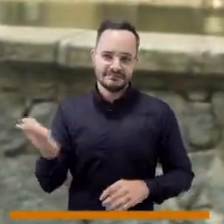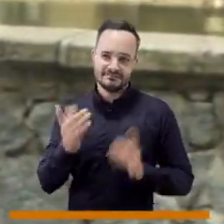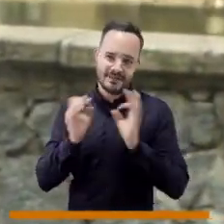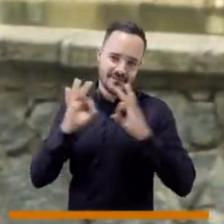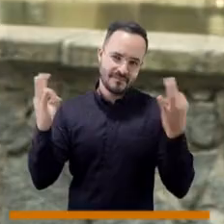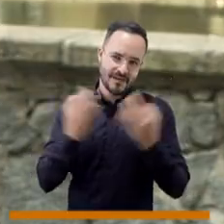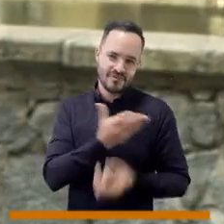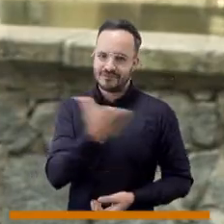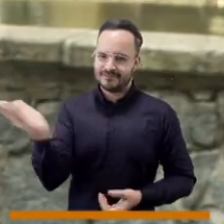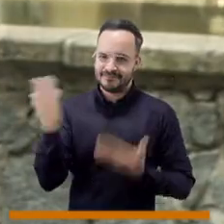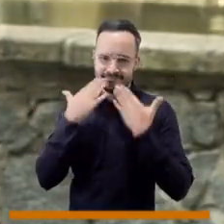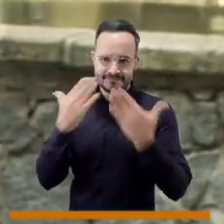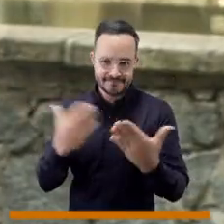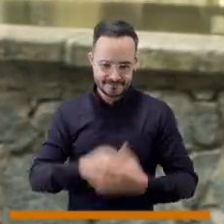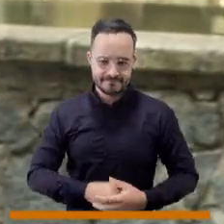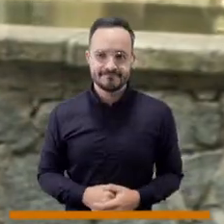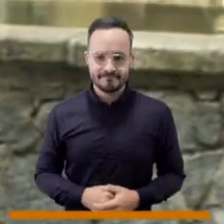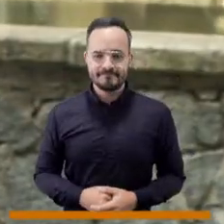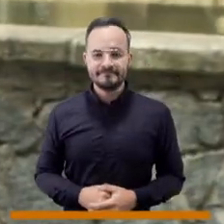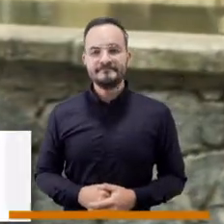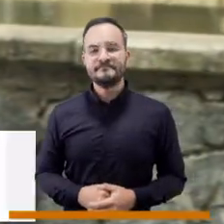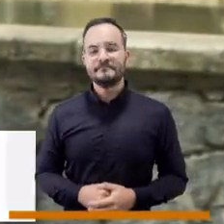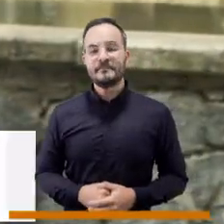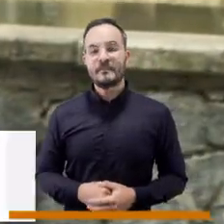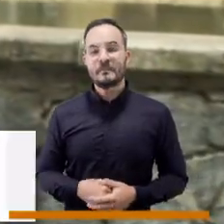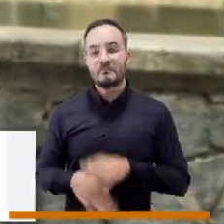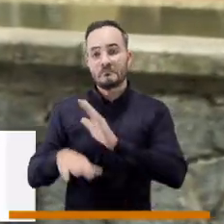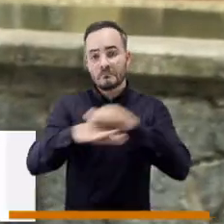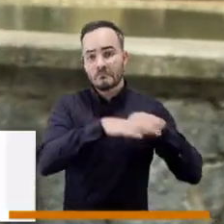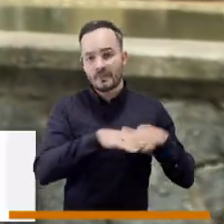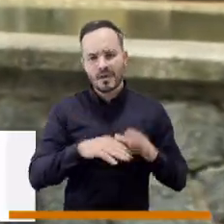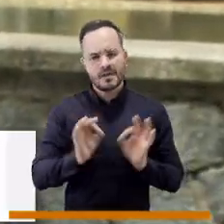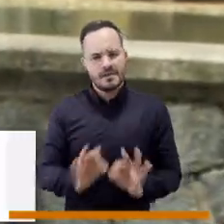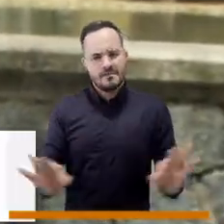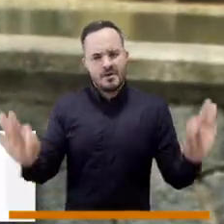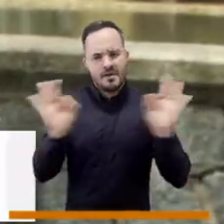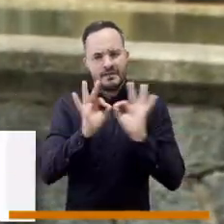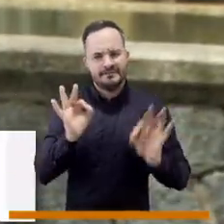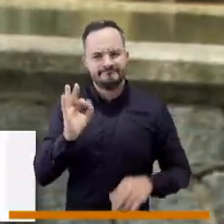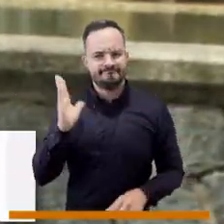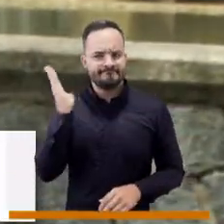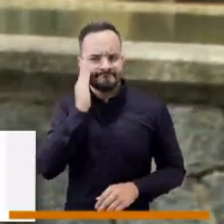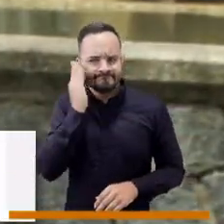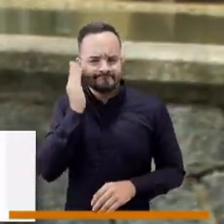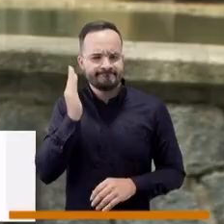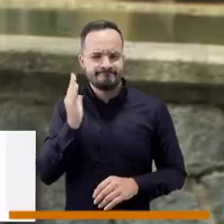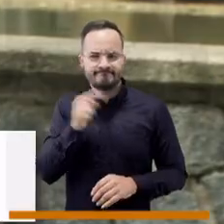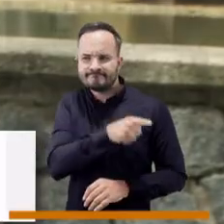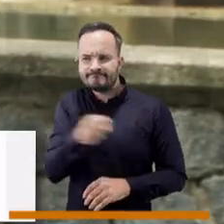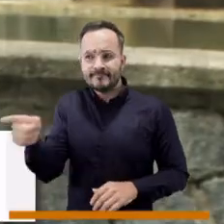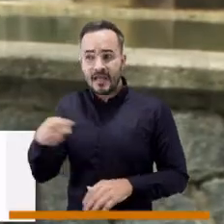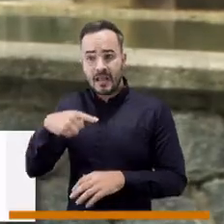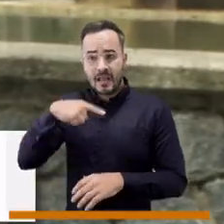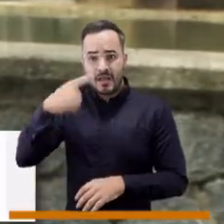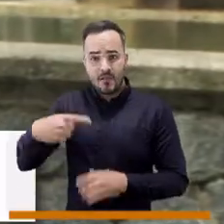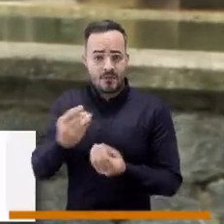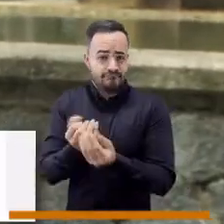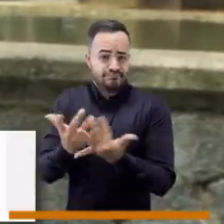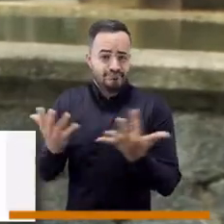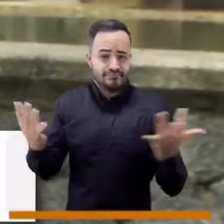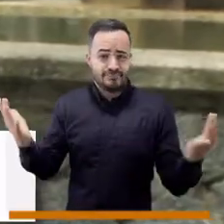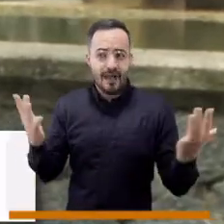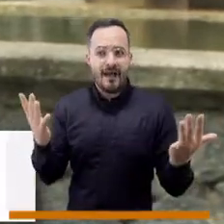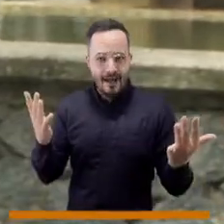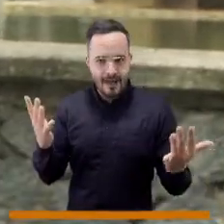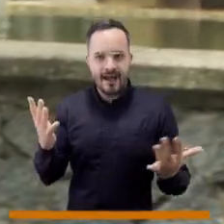familia. Bueno, en realidad es muy importante conocer toda esa diversidad de lenguaje